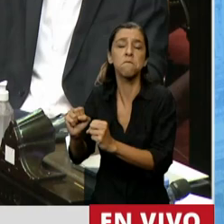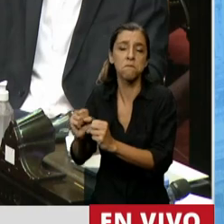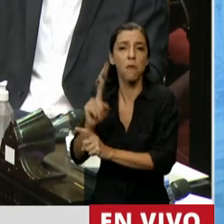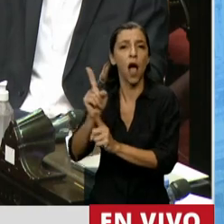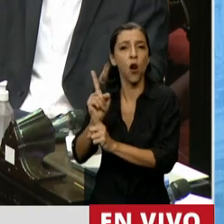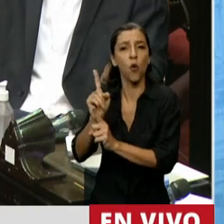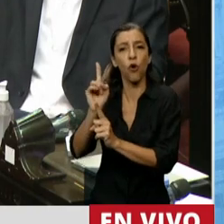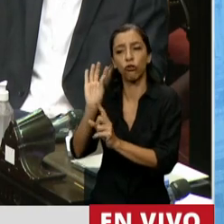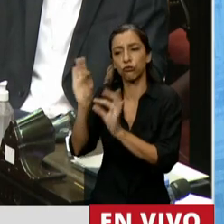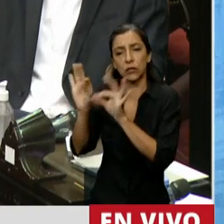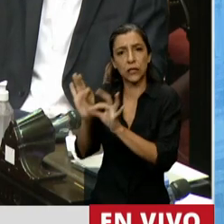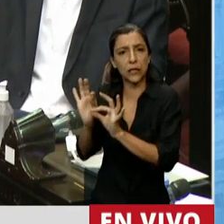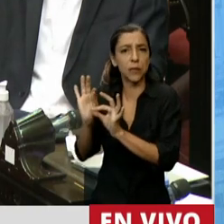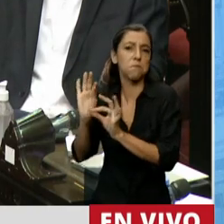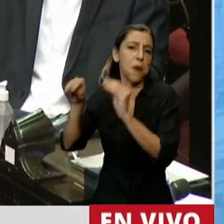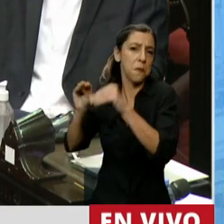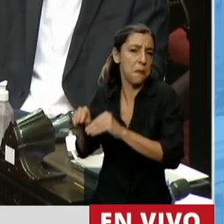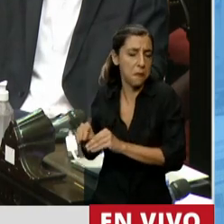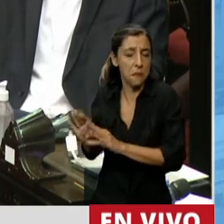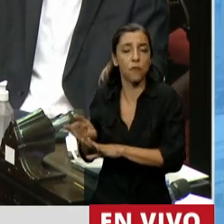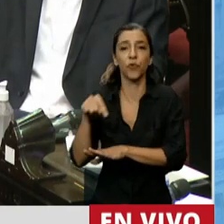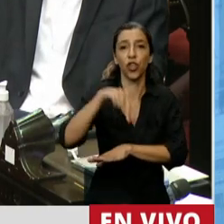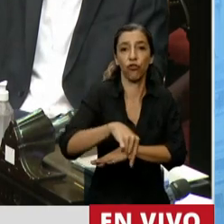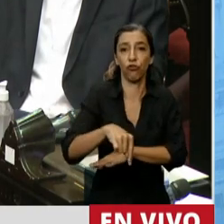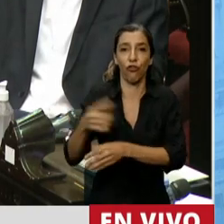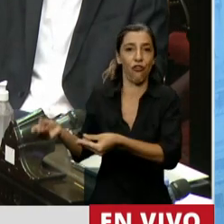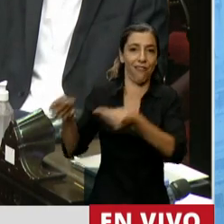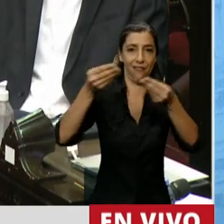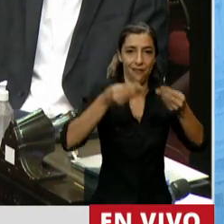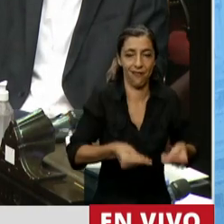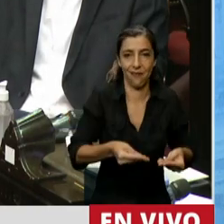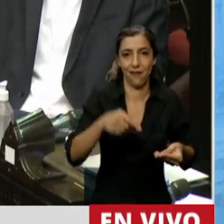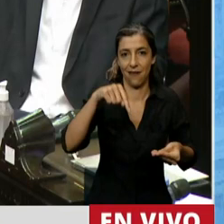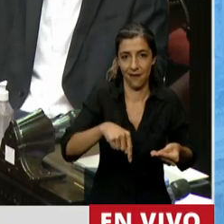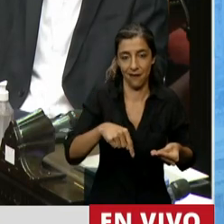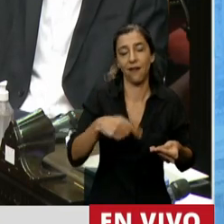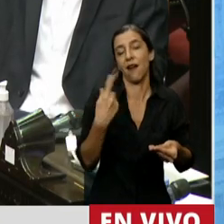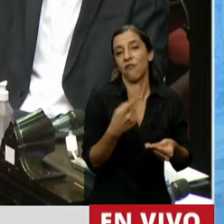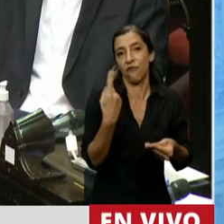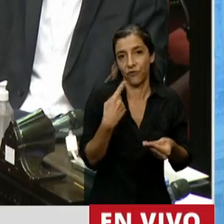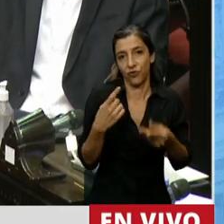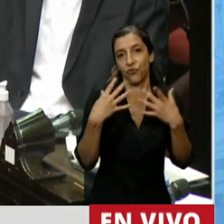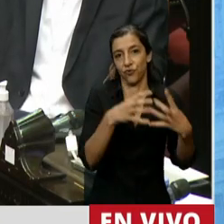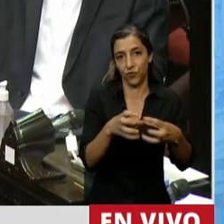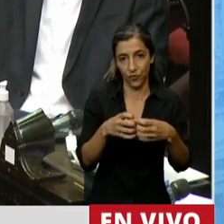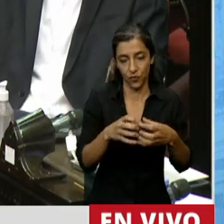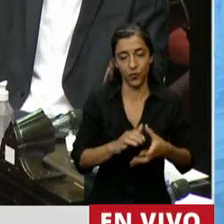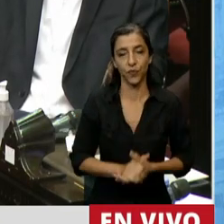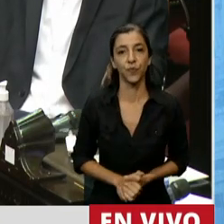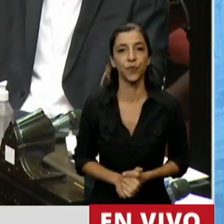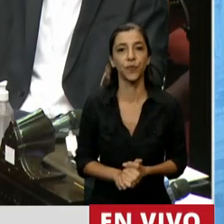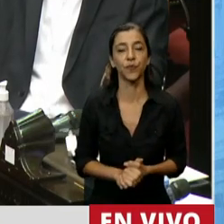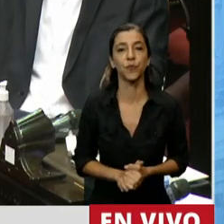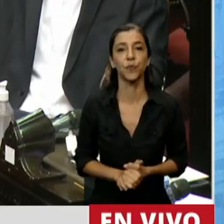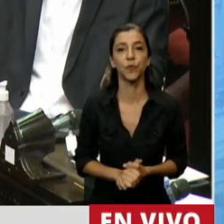aspectos adicionales y hoy lo estamos tratando aquí en revisión en esta Cámara de Diputados.